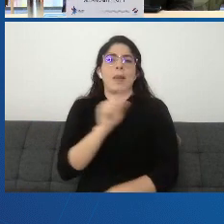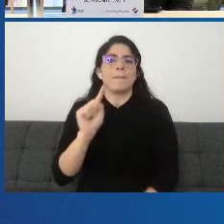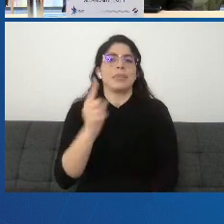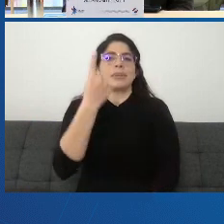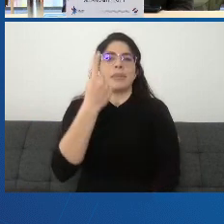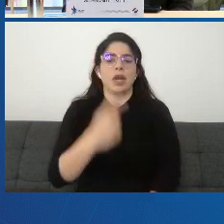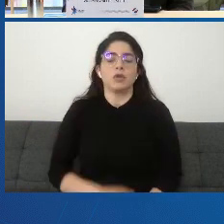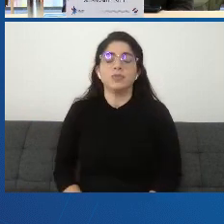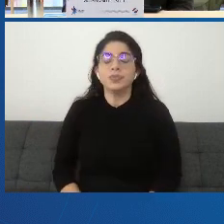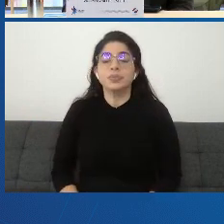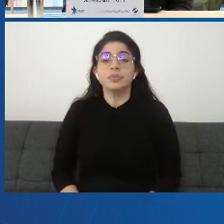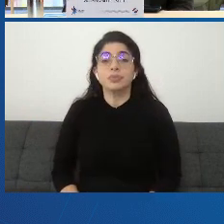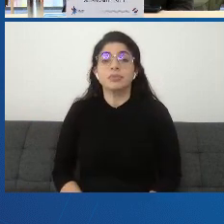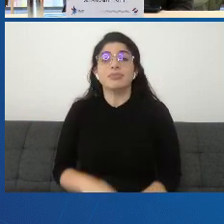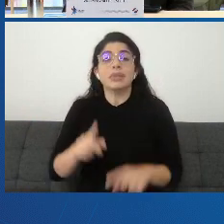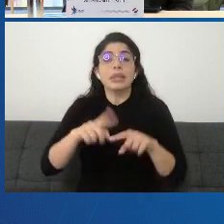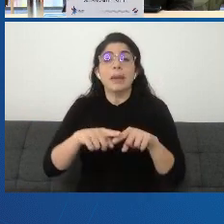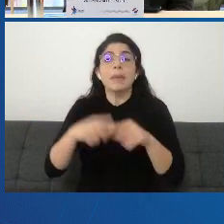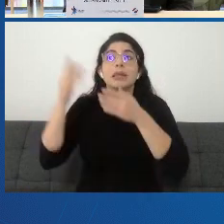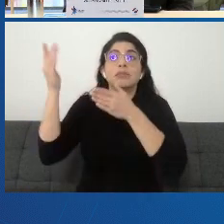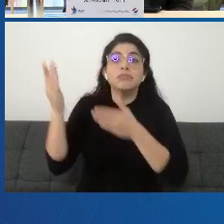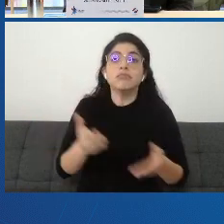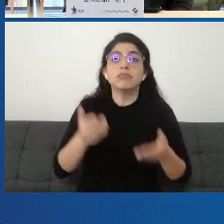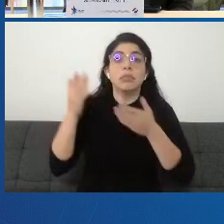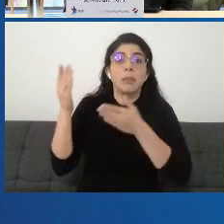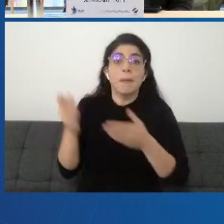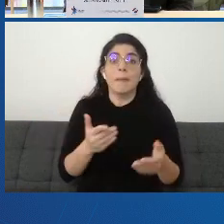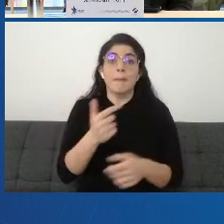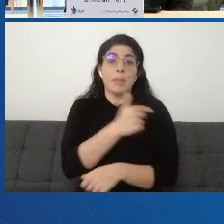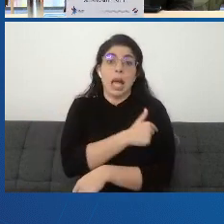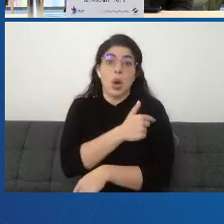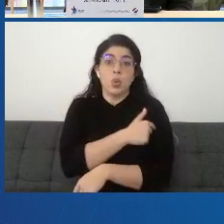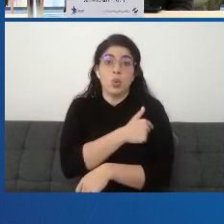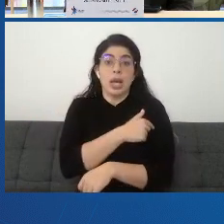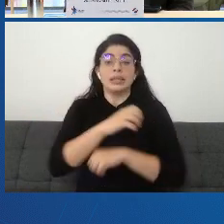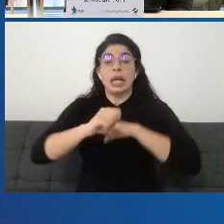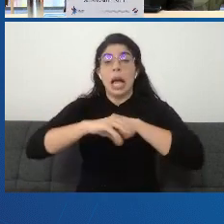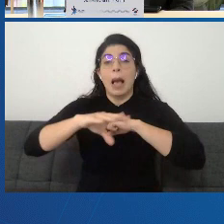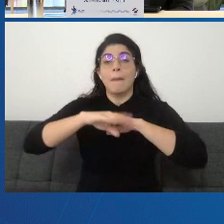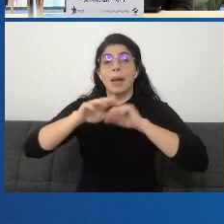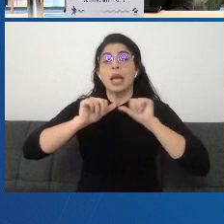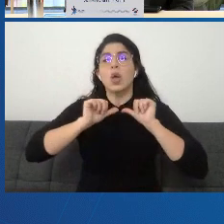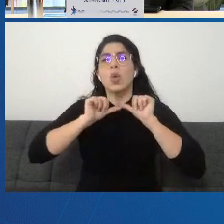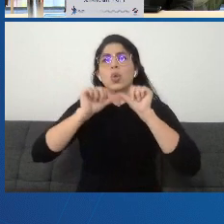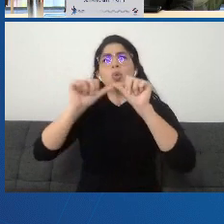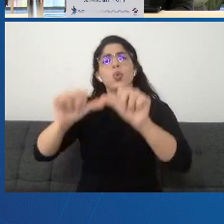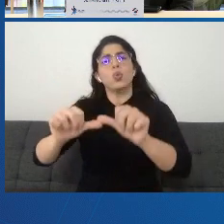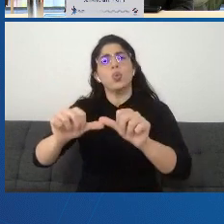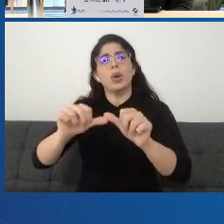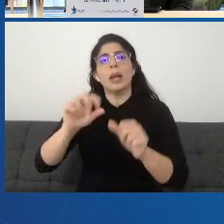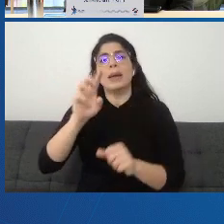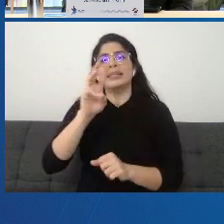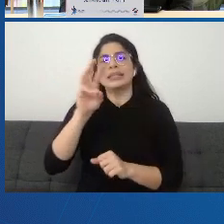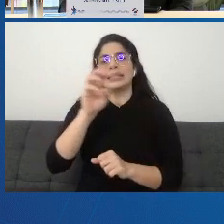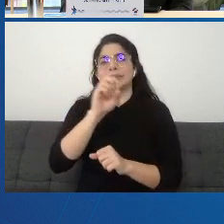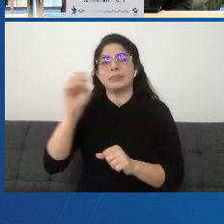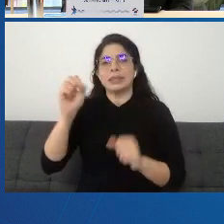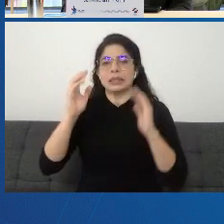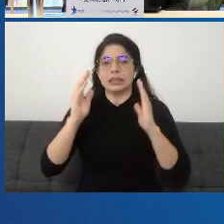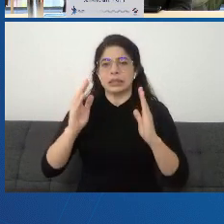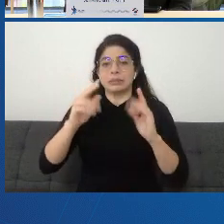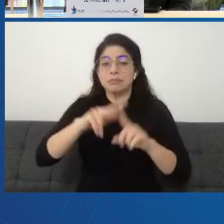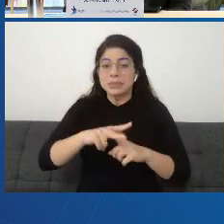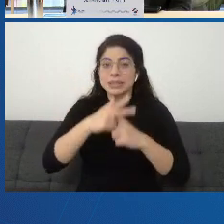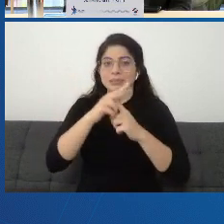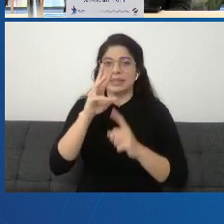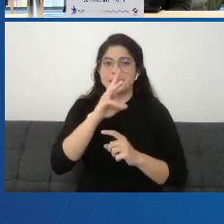Según la recepción de vacunas esperada, la campaña se va a extender durante el primer semestre de este año. Sin